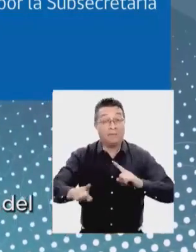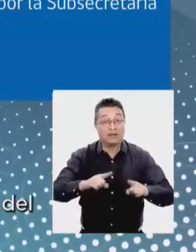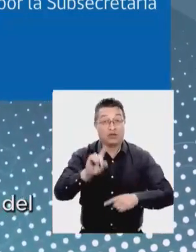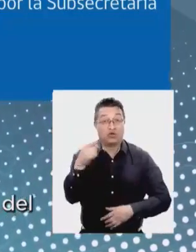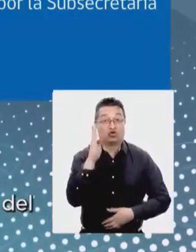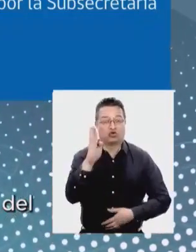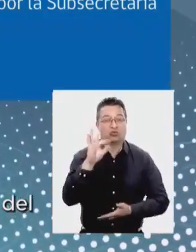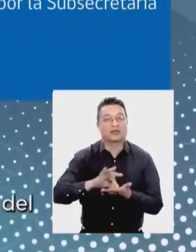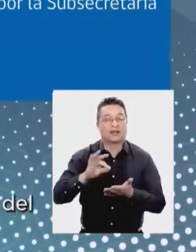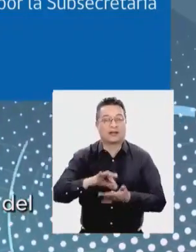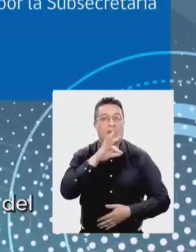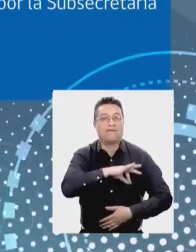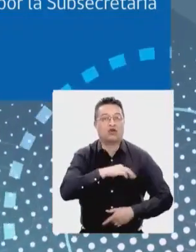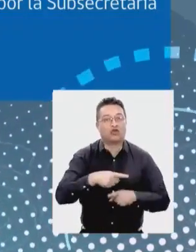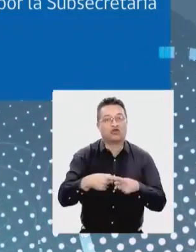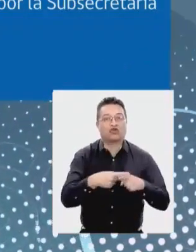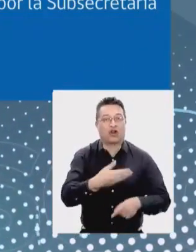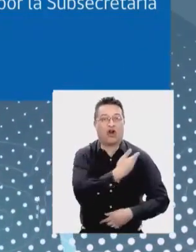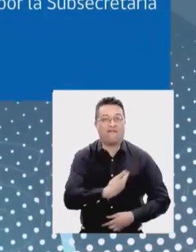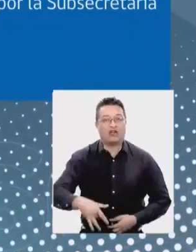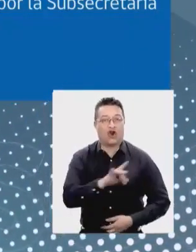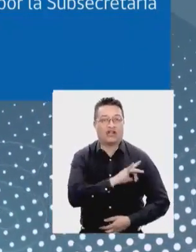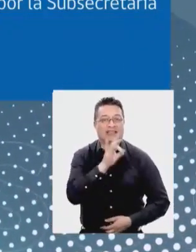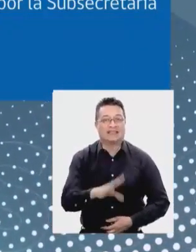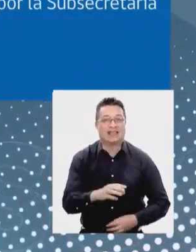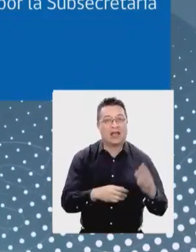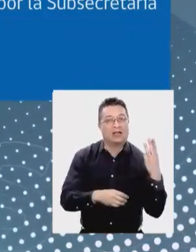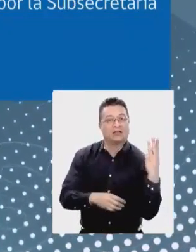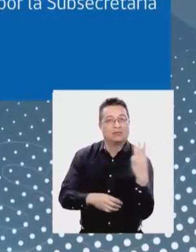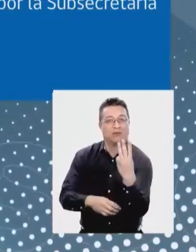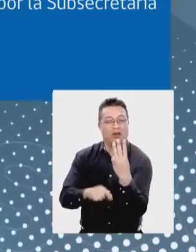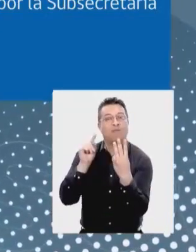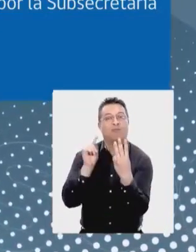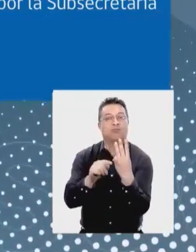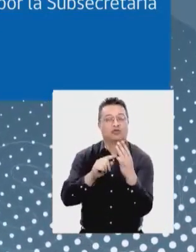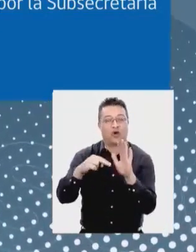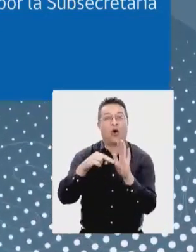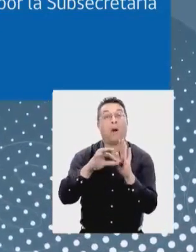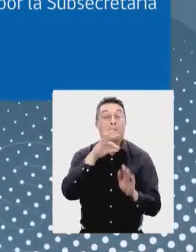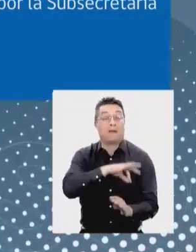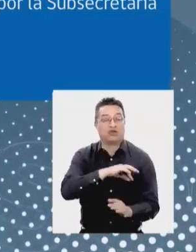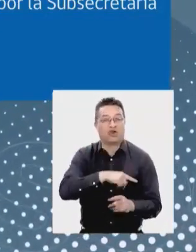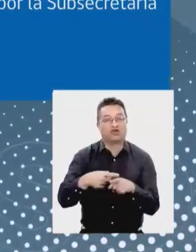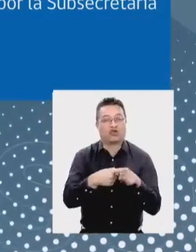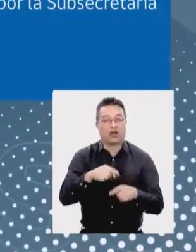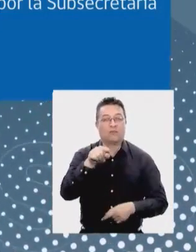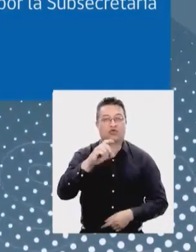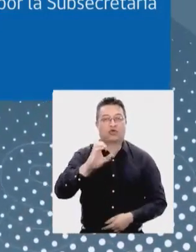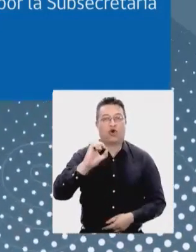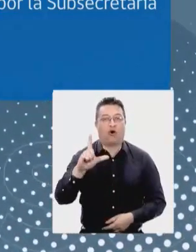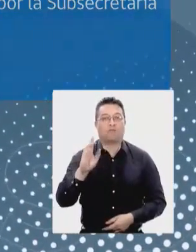Social del Gobierno de Chile, www.previsionsocial.gov.cl